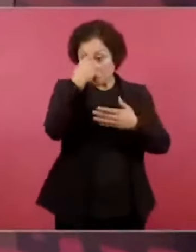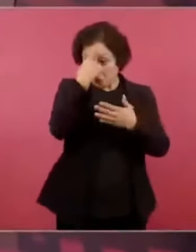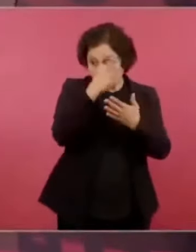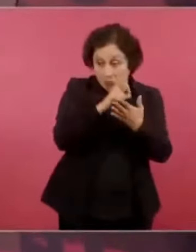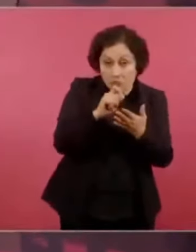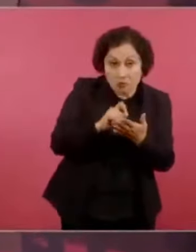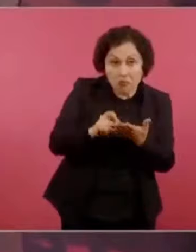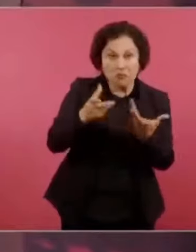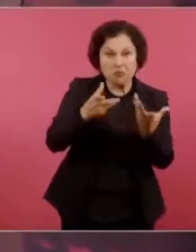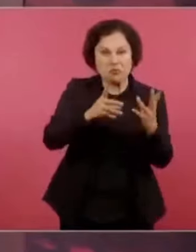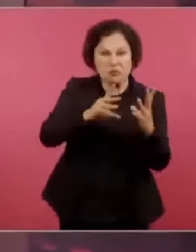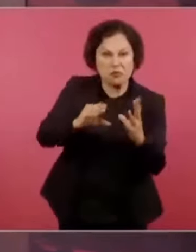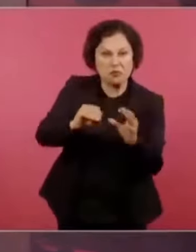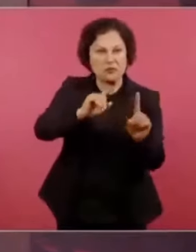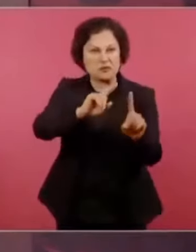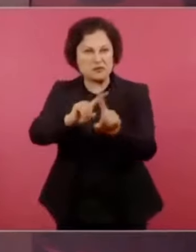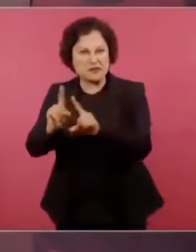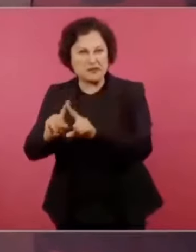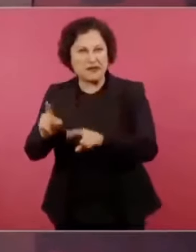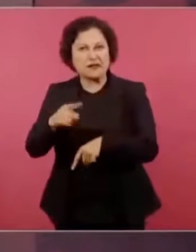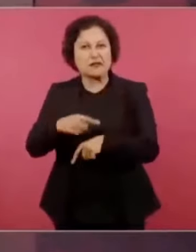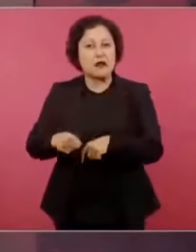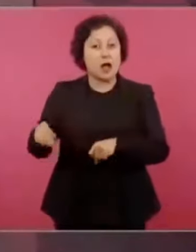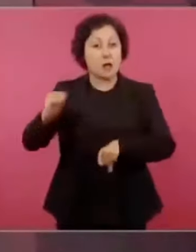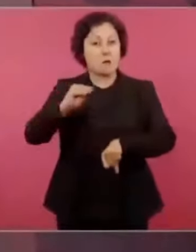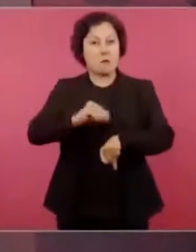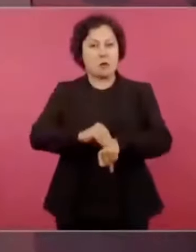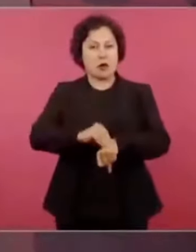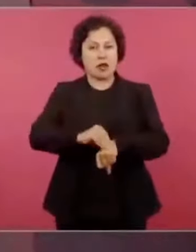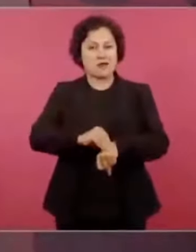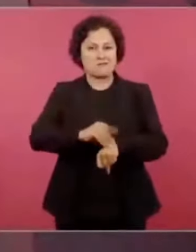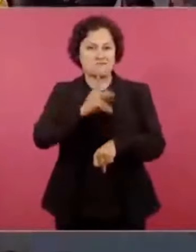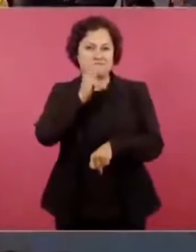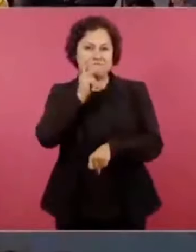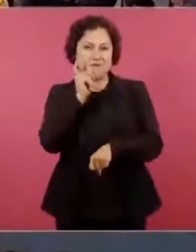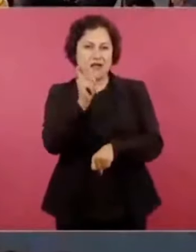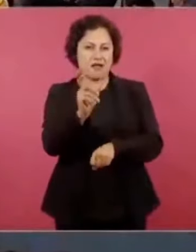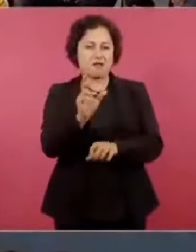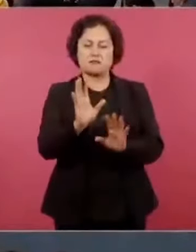Sí se hablaba de la corrupción, sobre todo